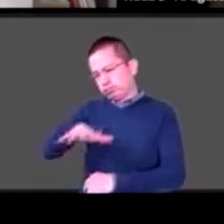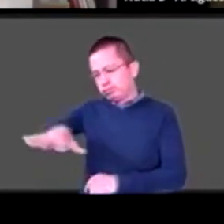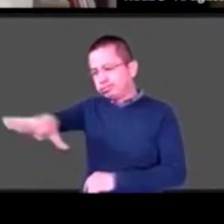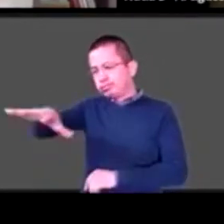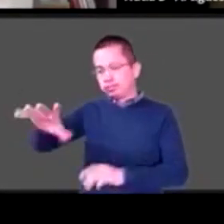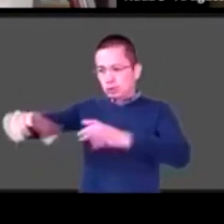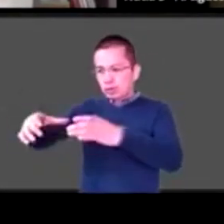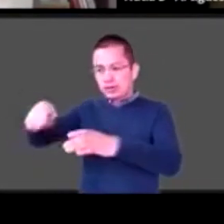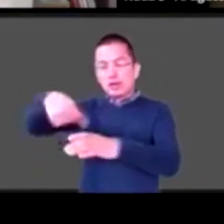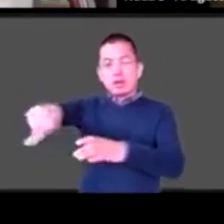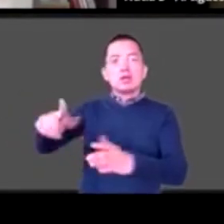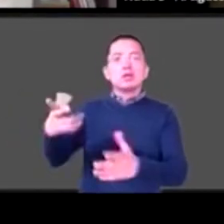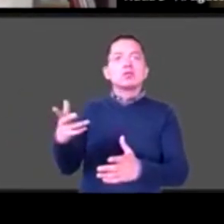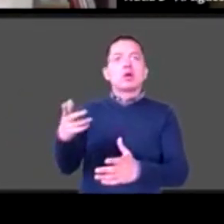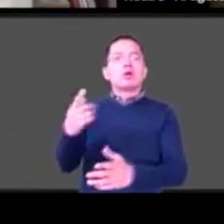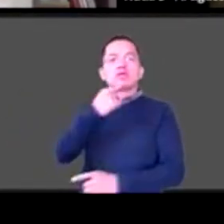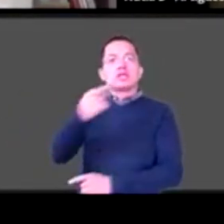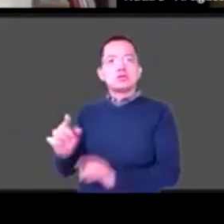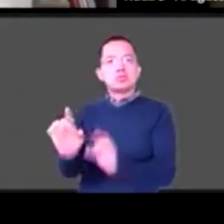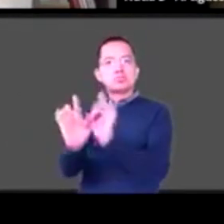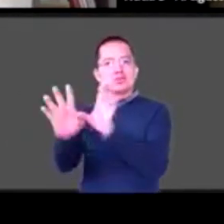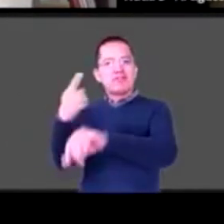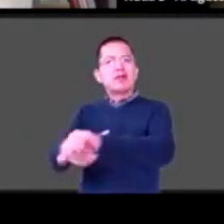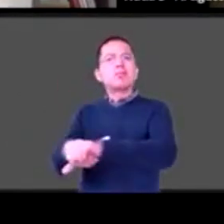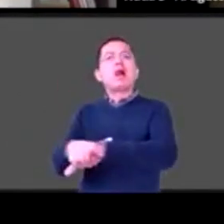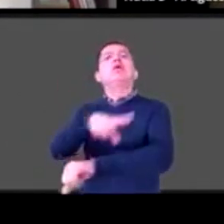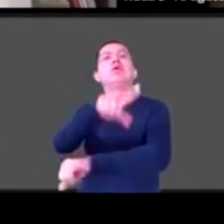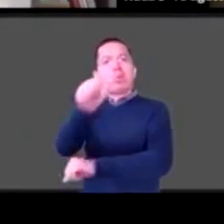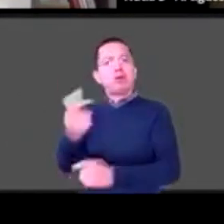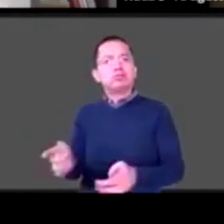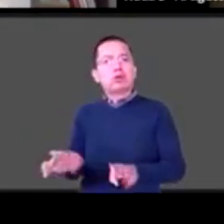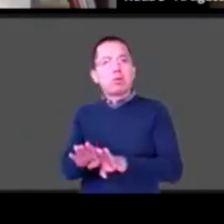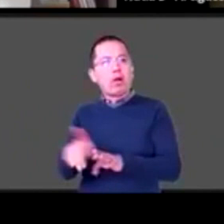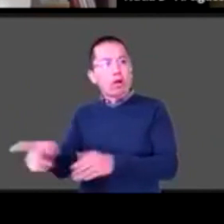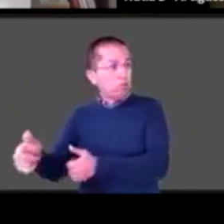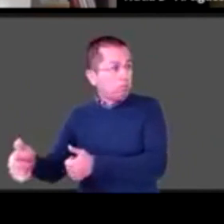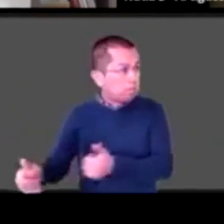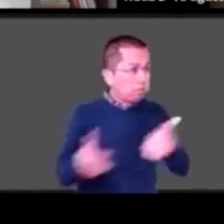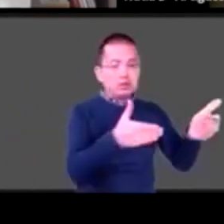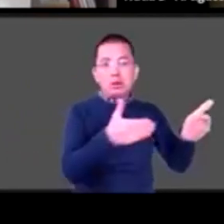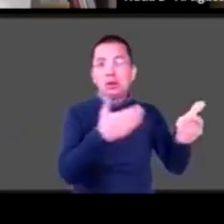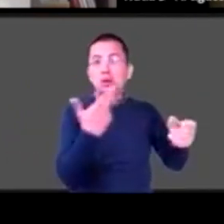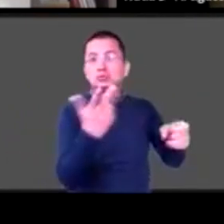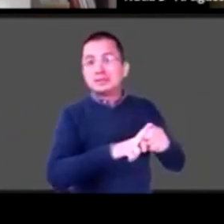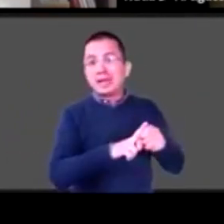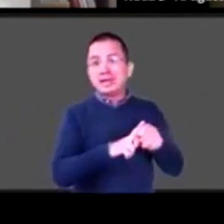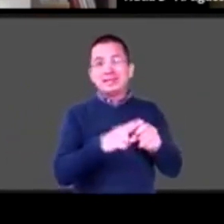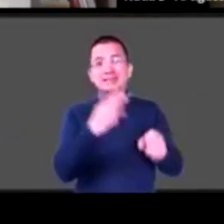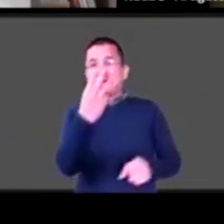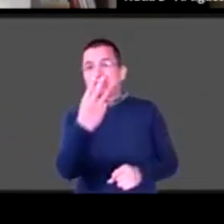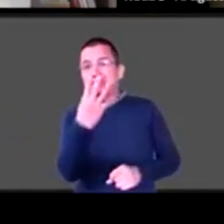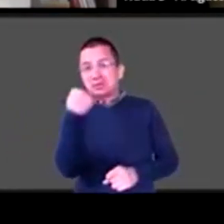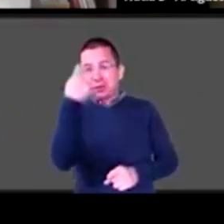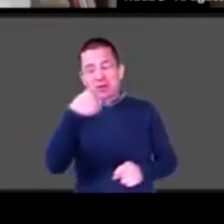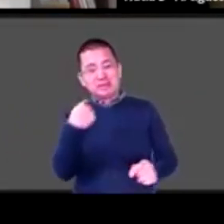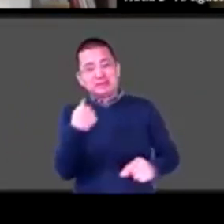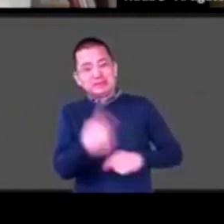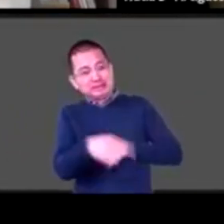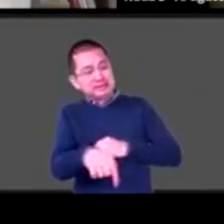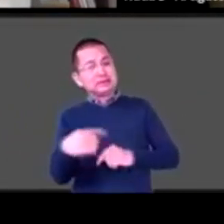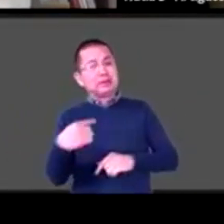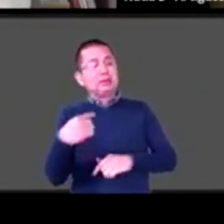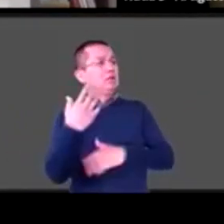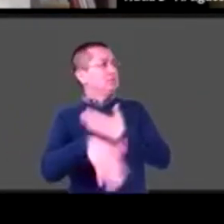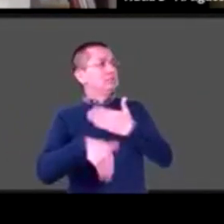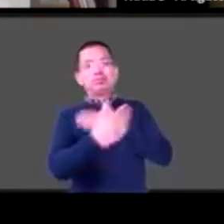estén a 3, 4 horas de la sierra. Eso es muy complicado, aunado a la parte económica. Entonces, de los padres de familia que no